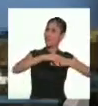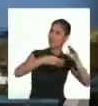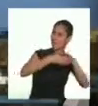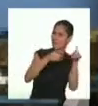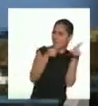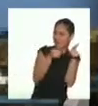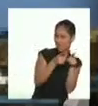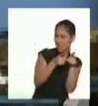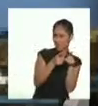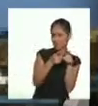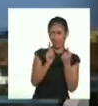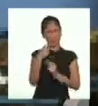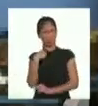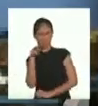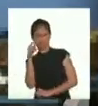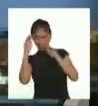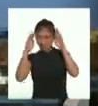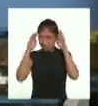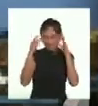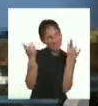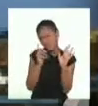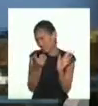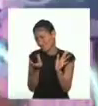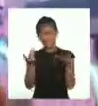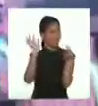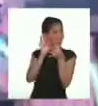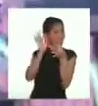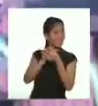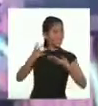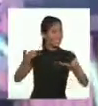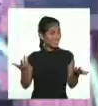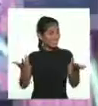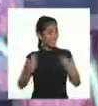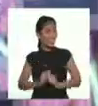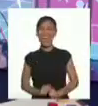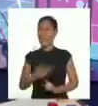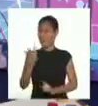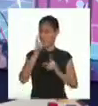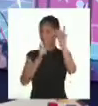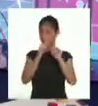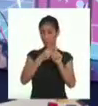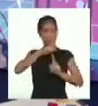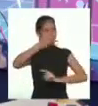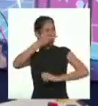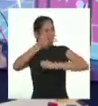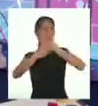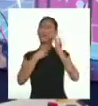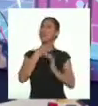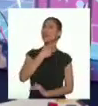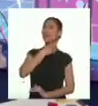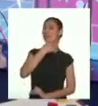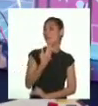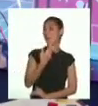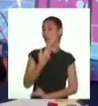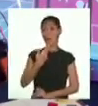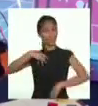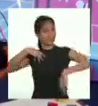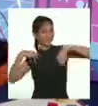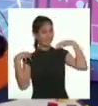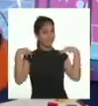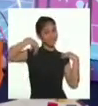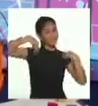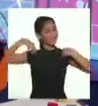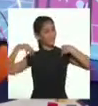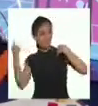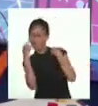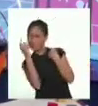leyendas y no han llamado mi atención. ¡Exacto! El que narra debe utilizar la voz, el